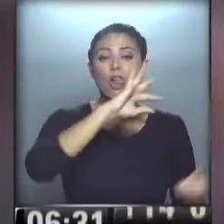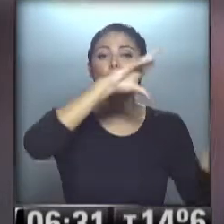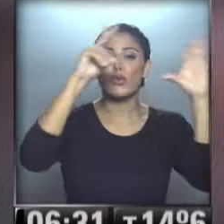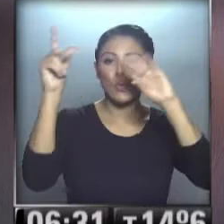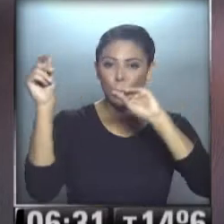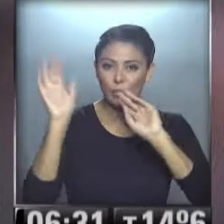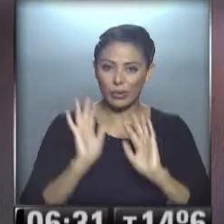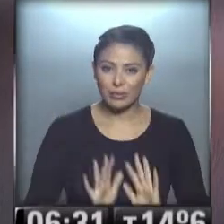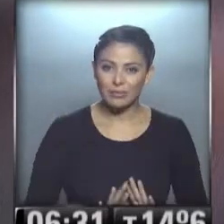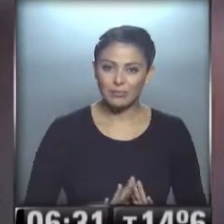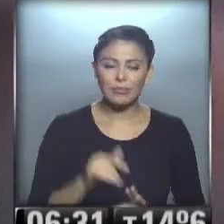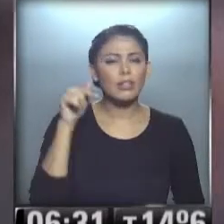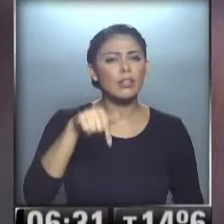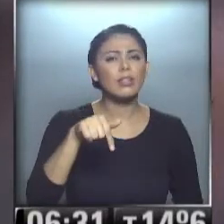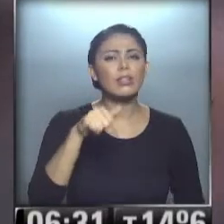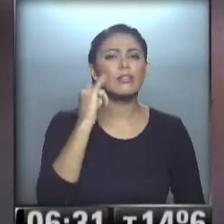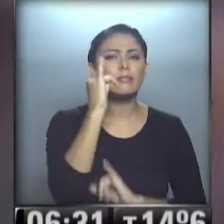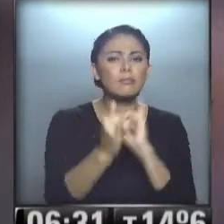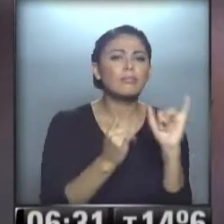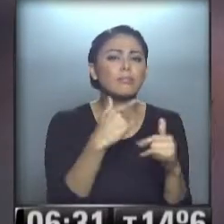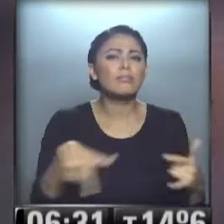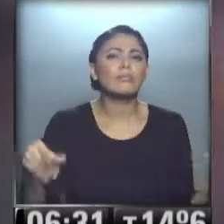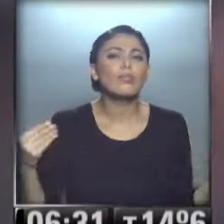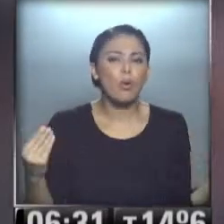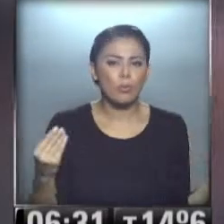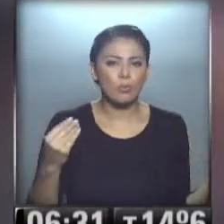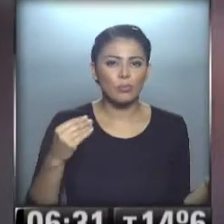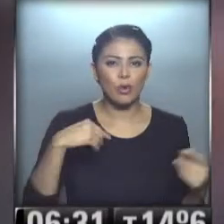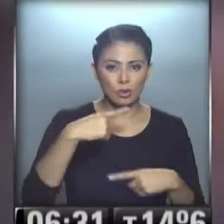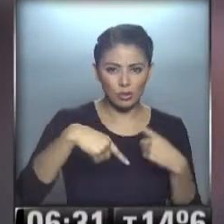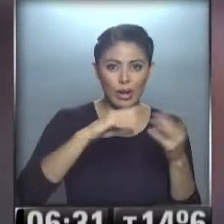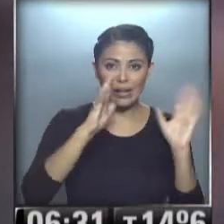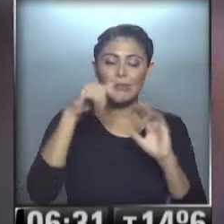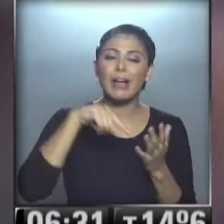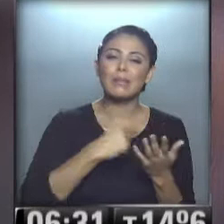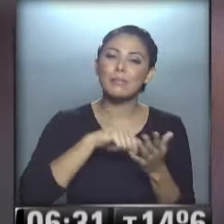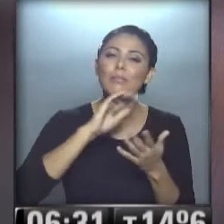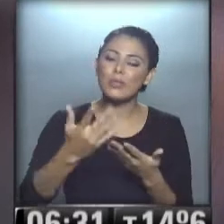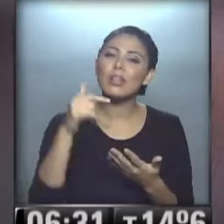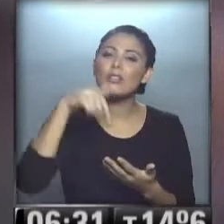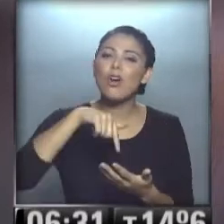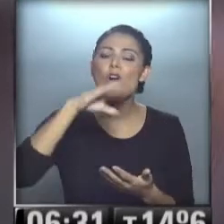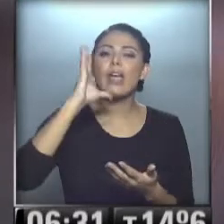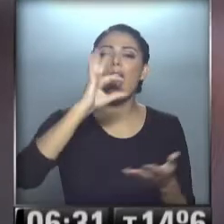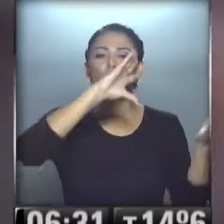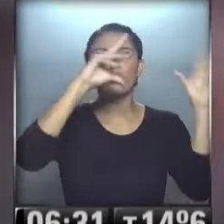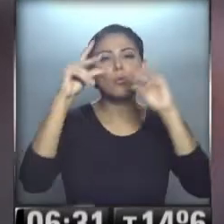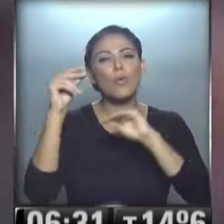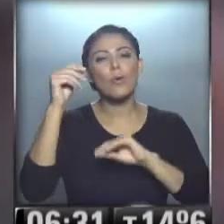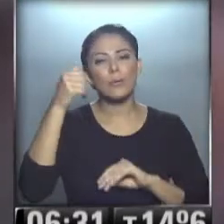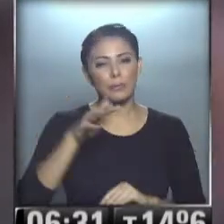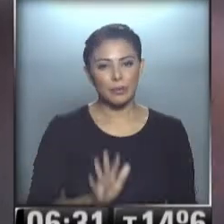nublado... ...¿y qué nos cuenta el pronóstico? Para Capital Federal y el Gran Buenos Aires, hoy con cielo parcial o algo